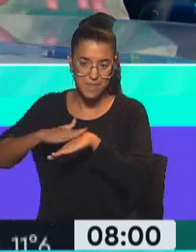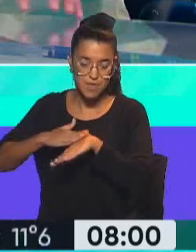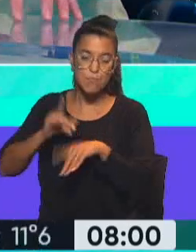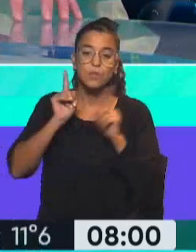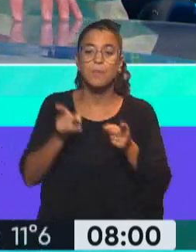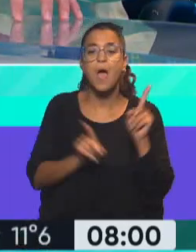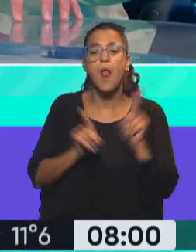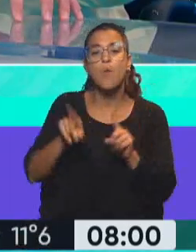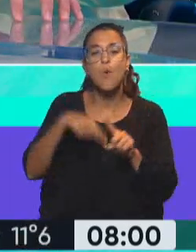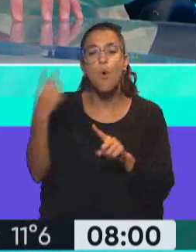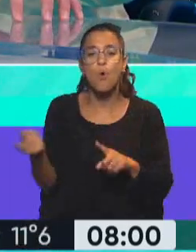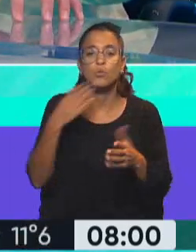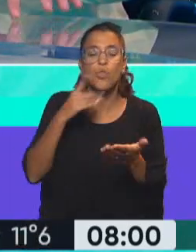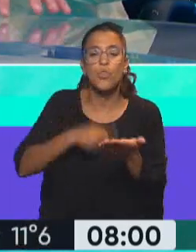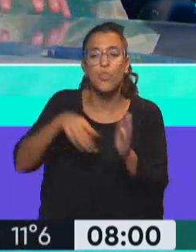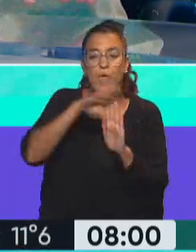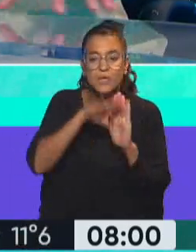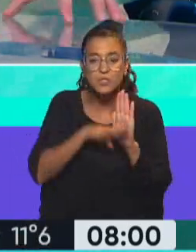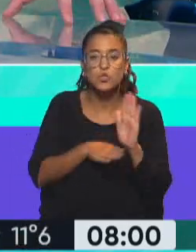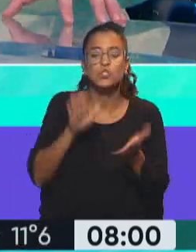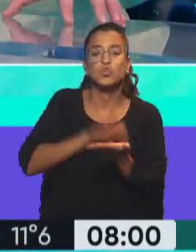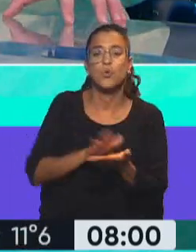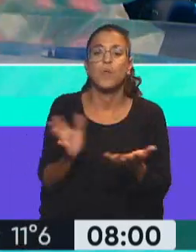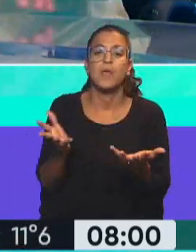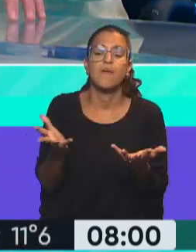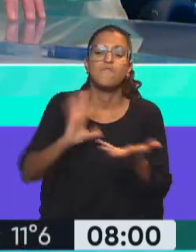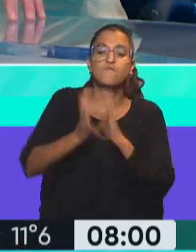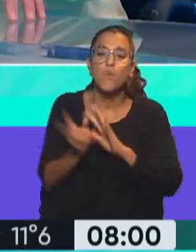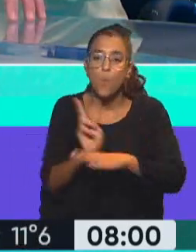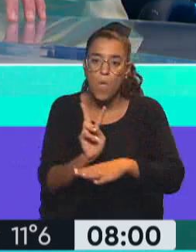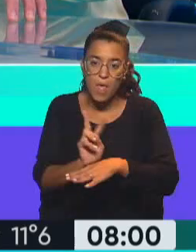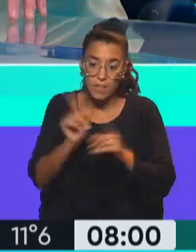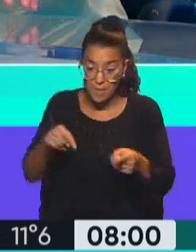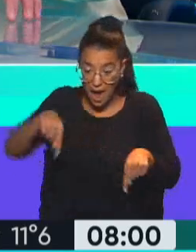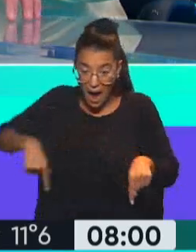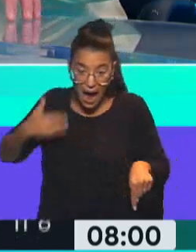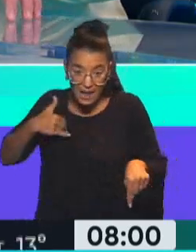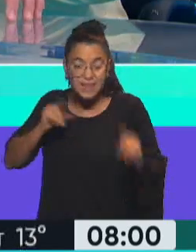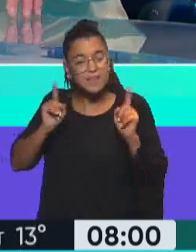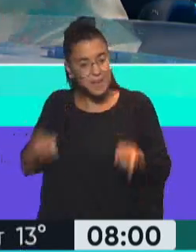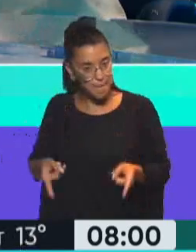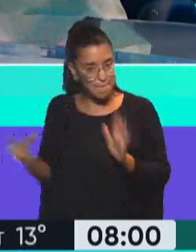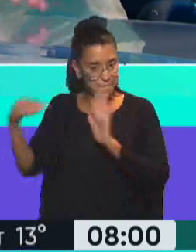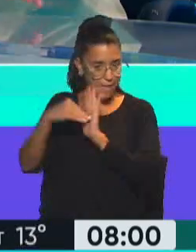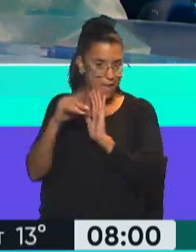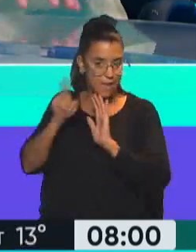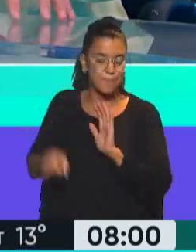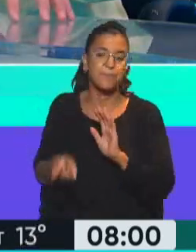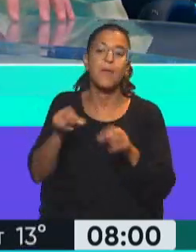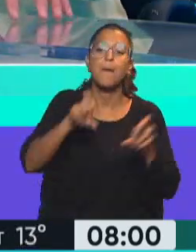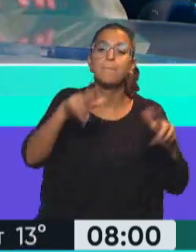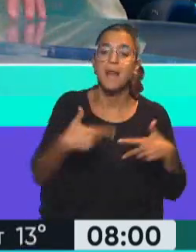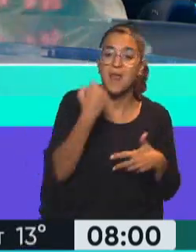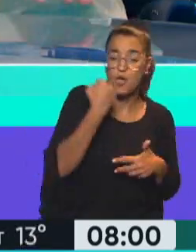algunas otras medidas que tienen que ver con el sistema de cuidados, que es algo que también en la Argentina se ha implementado. Esto en el plano